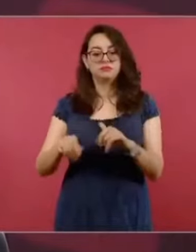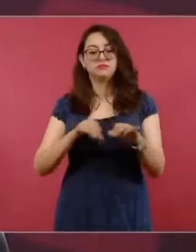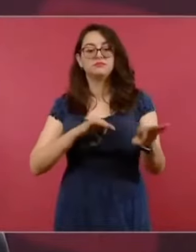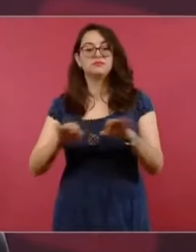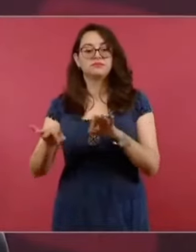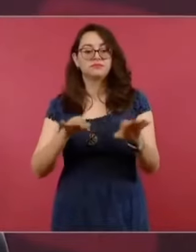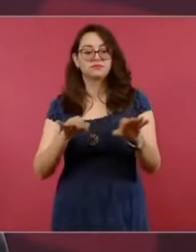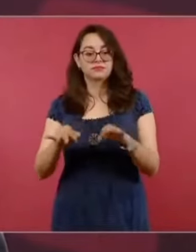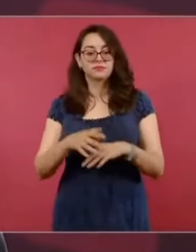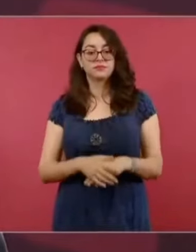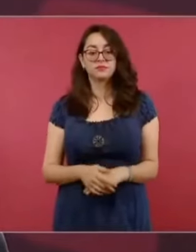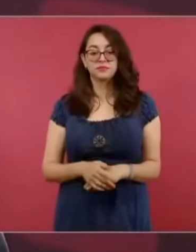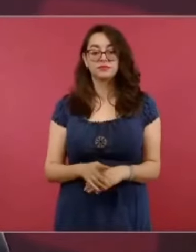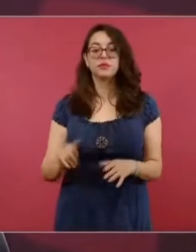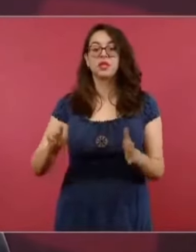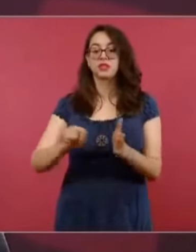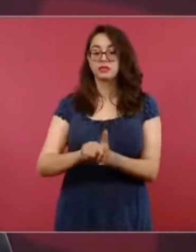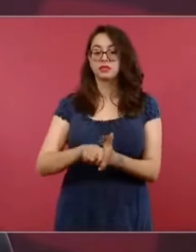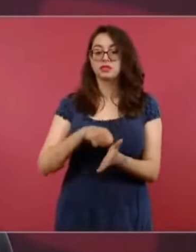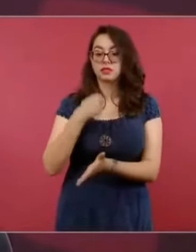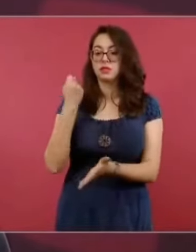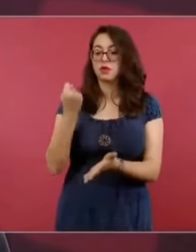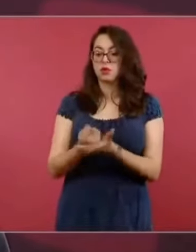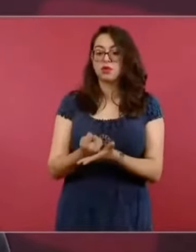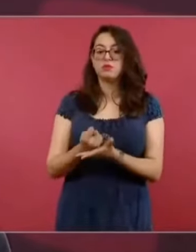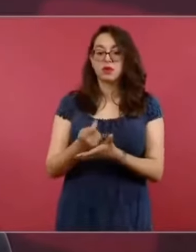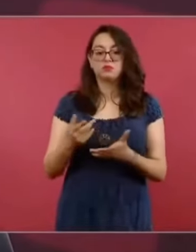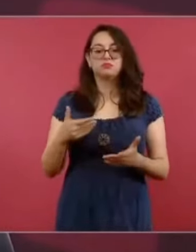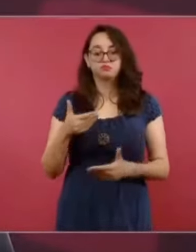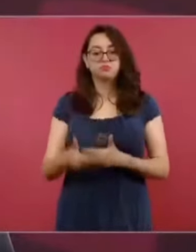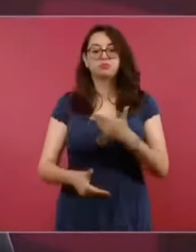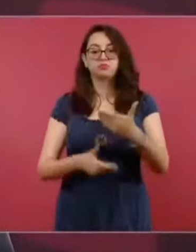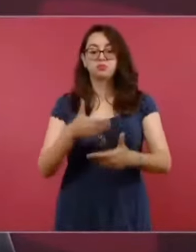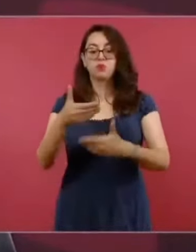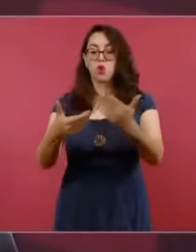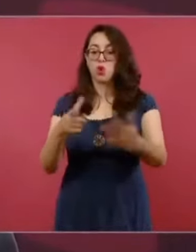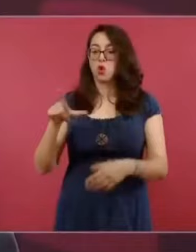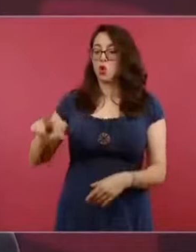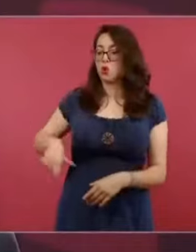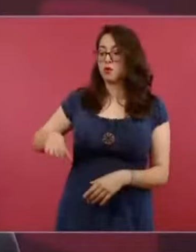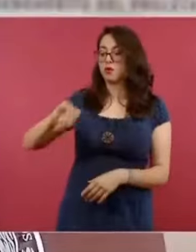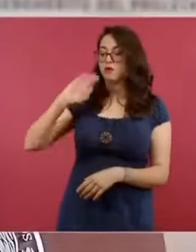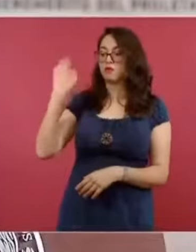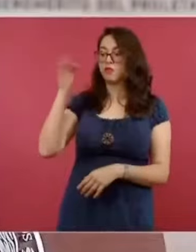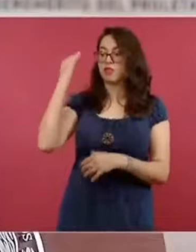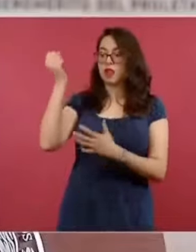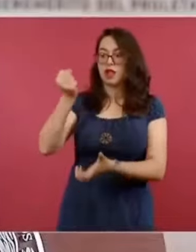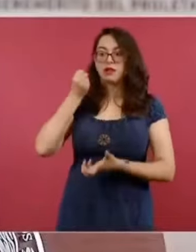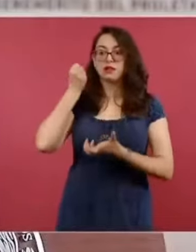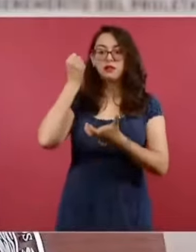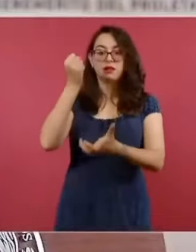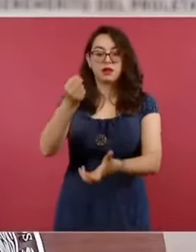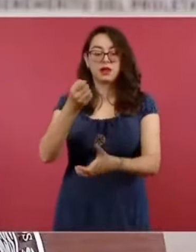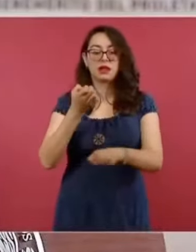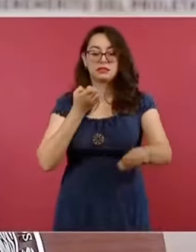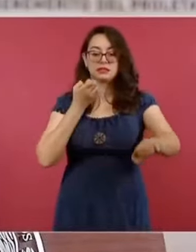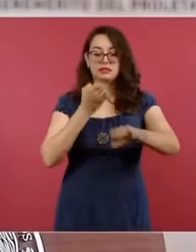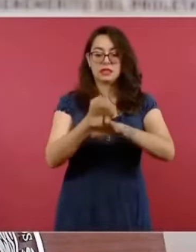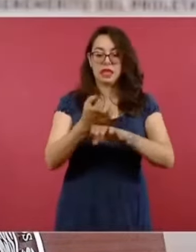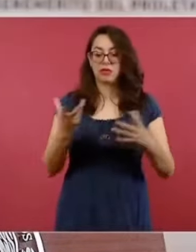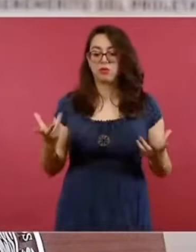la inversión que está haciendo la Federación y el apoyo estatal han sido sustantivos,